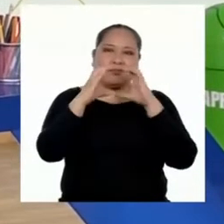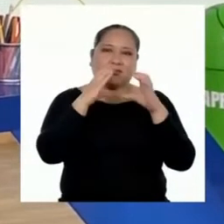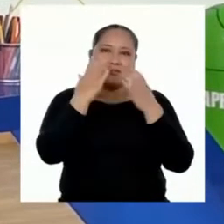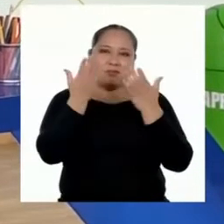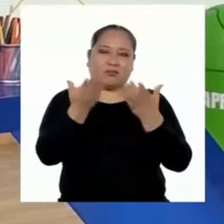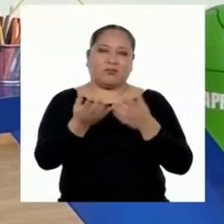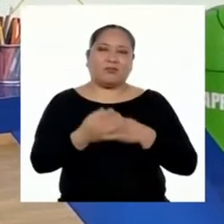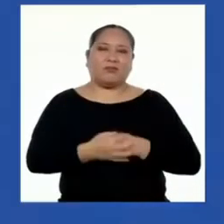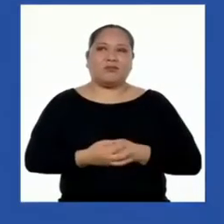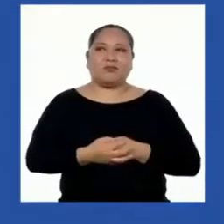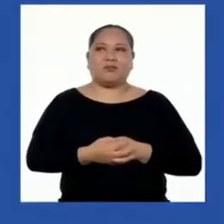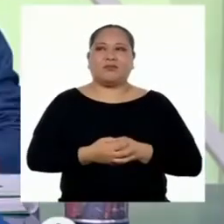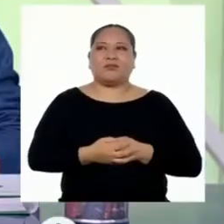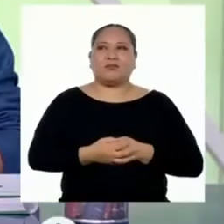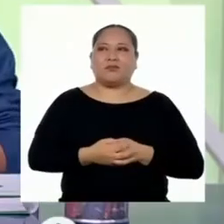en el área de comunicación.